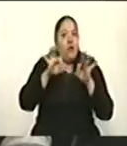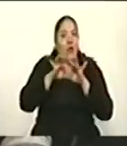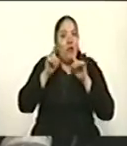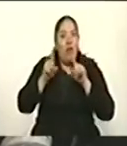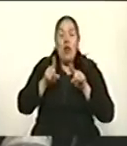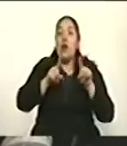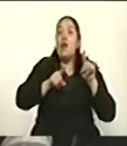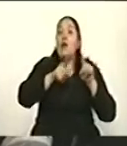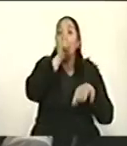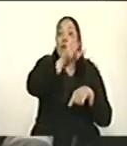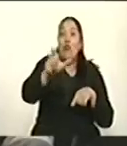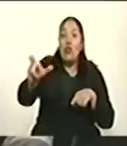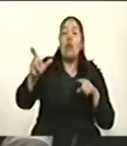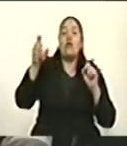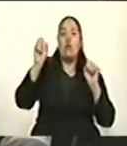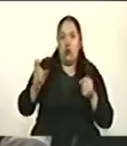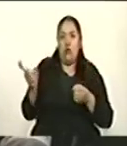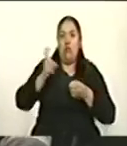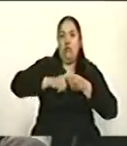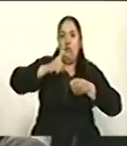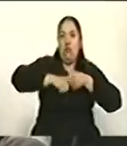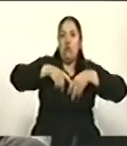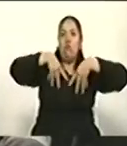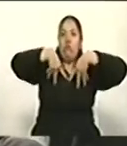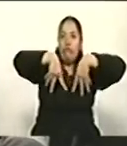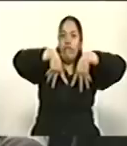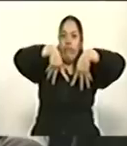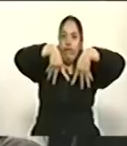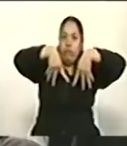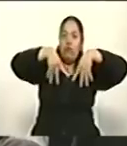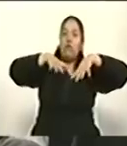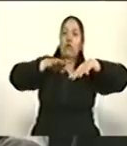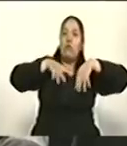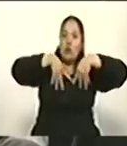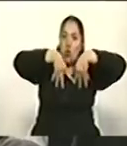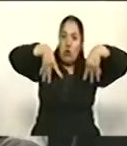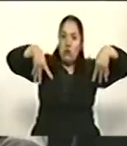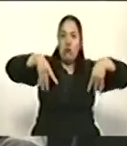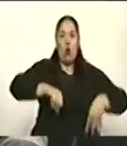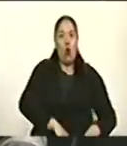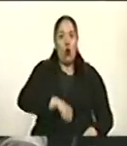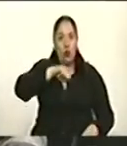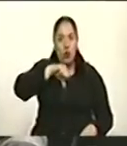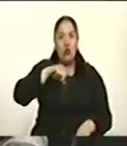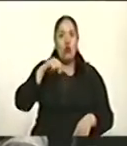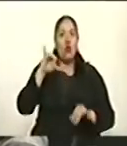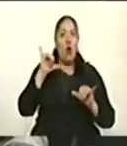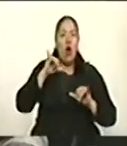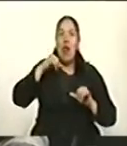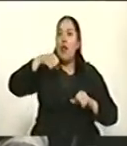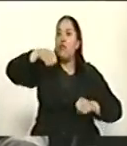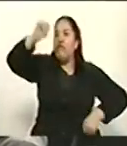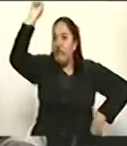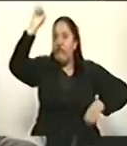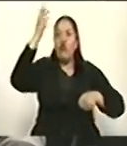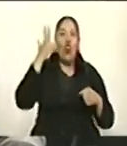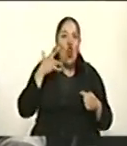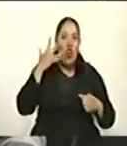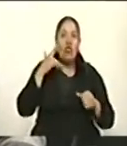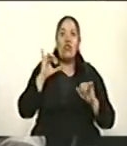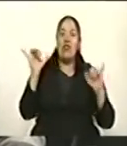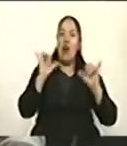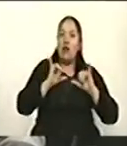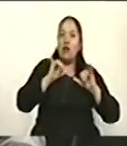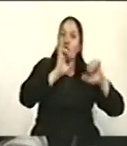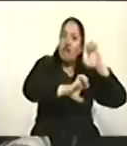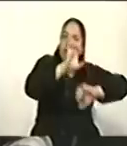puedan entrar a las Fuerzas Armadas, que son un honor de este país y son los héroes que todos los días defienden la democracia